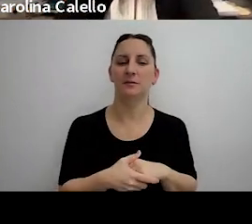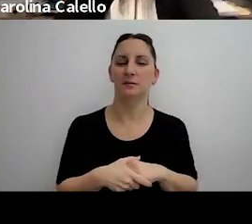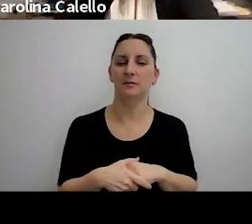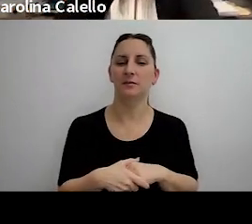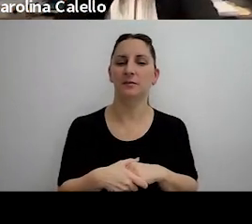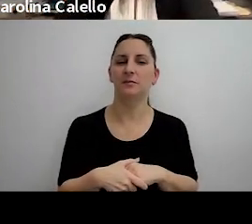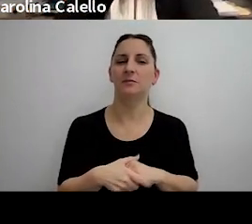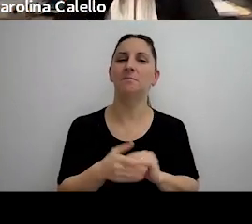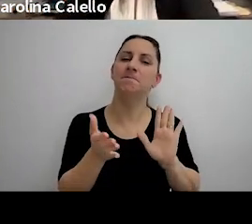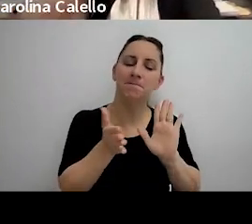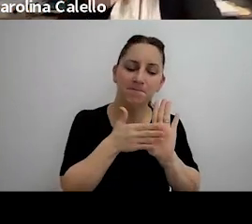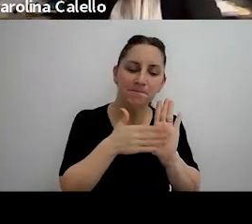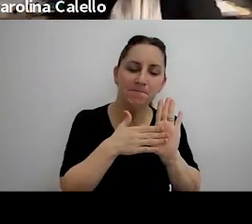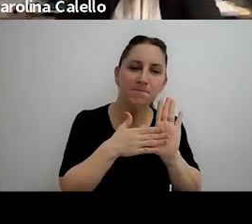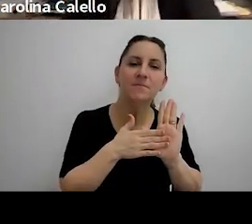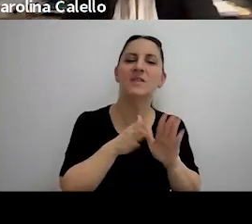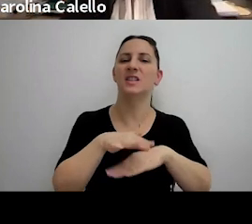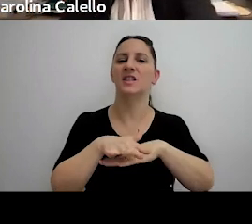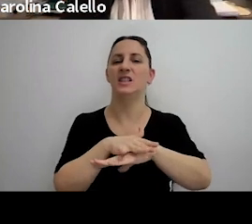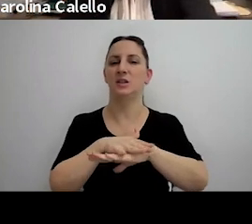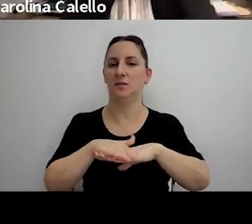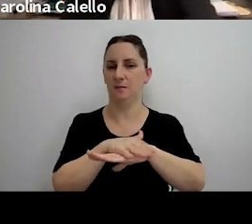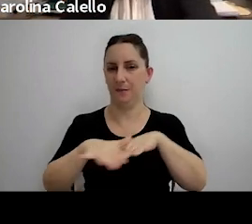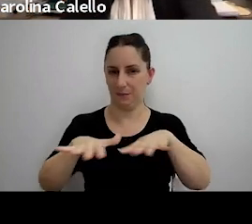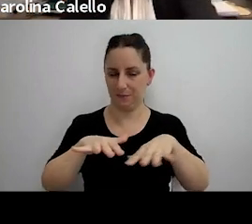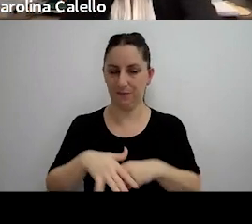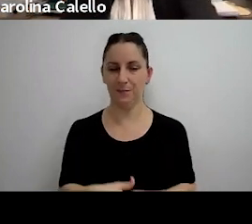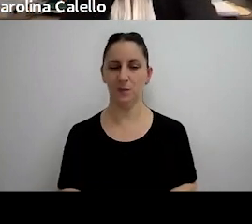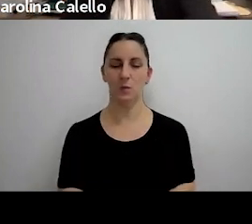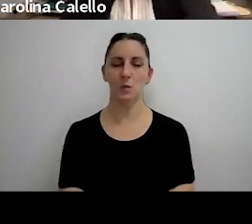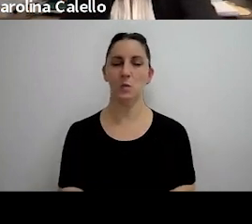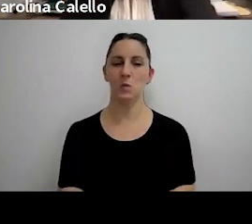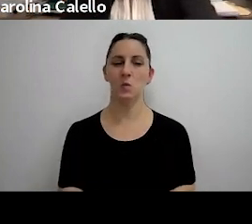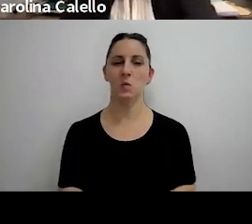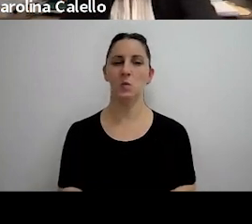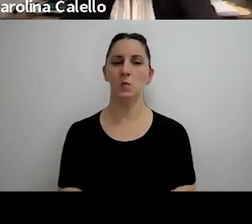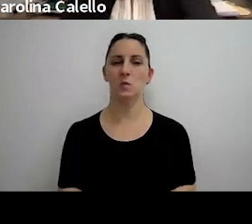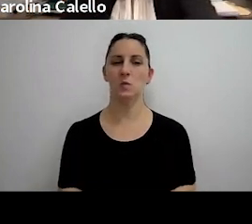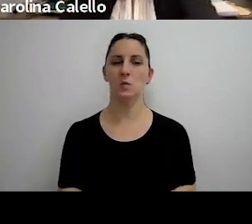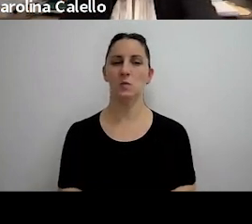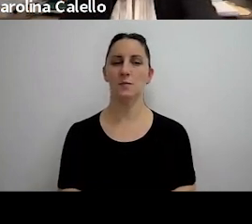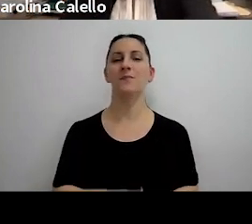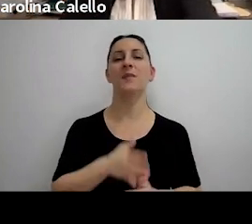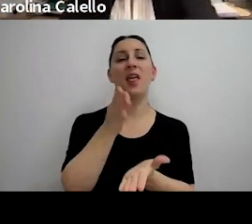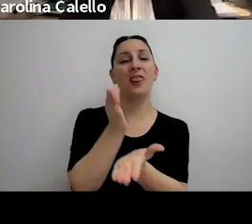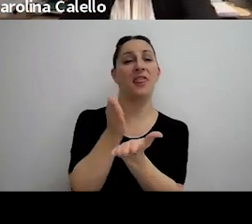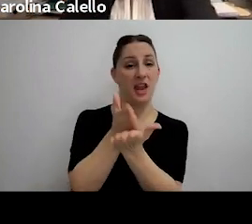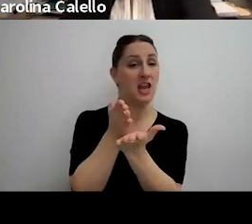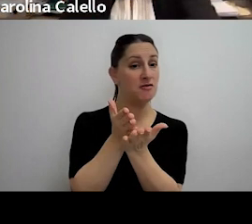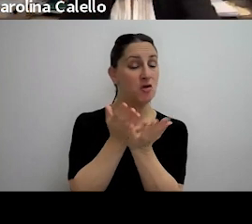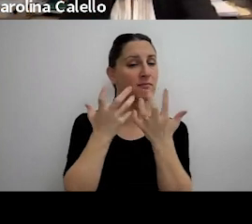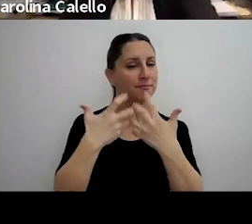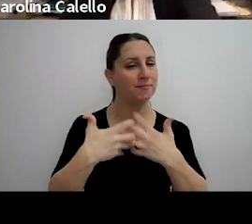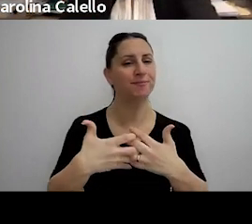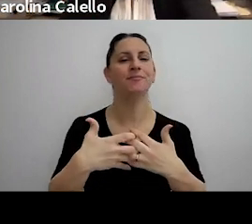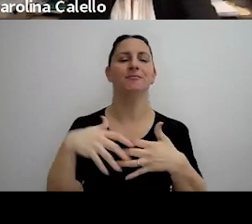fundar digamos el hecho base bueno y con relación al derecho aplicable tenemos